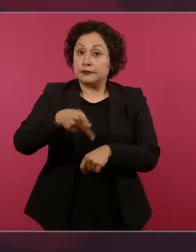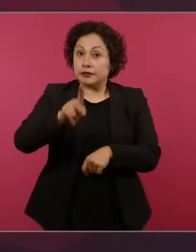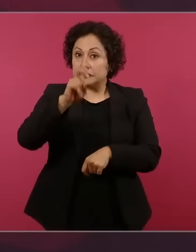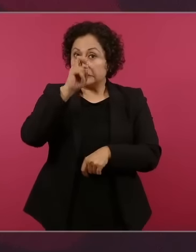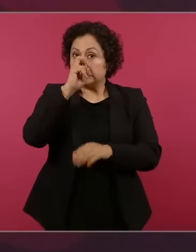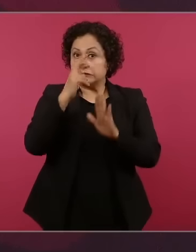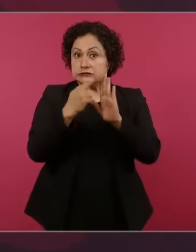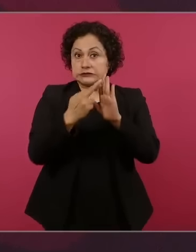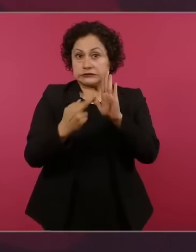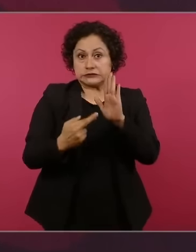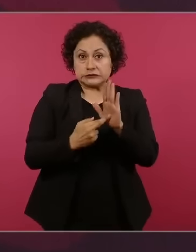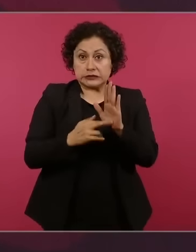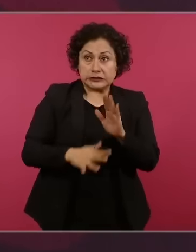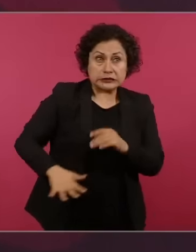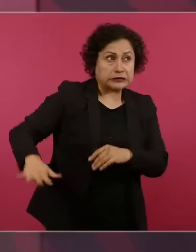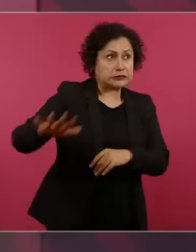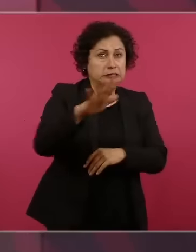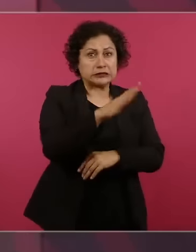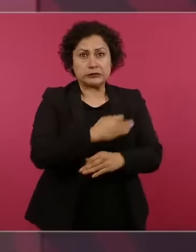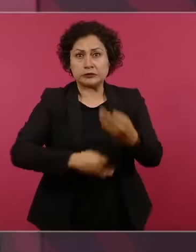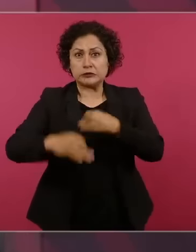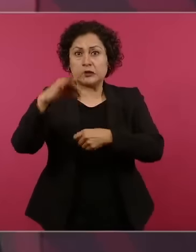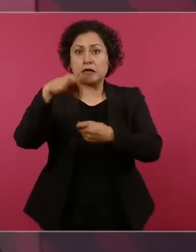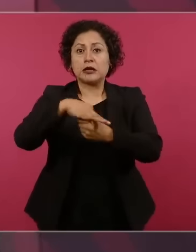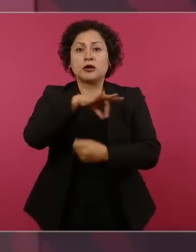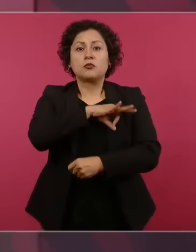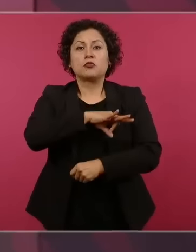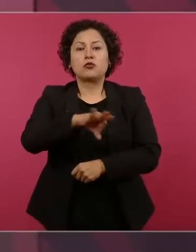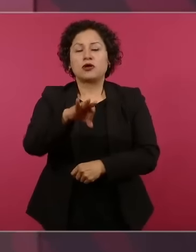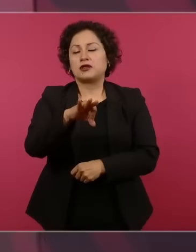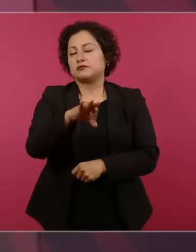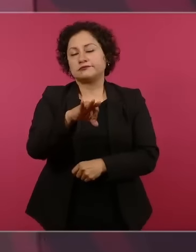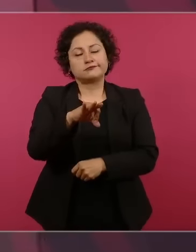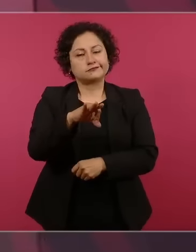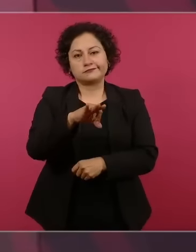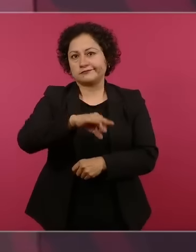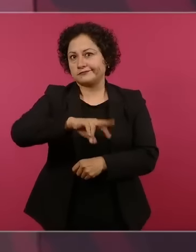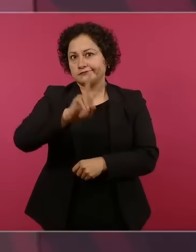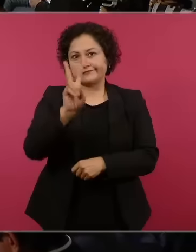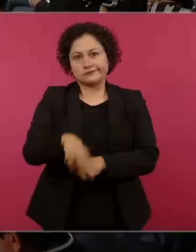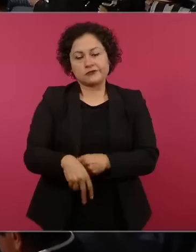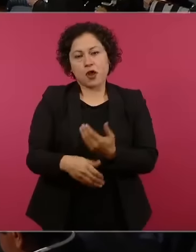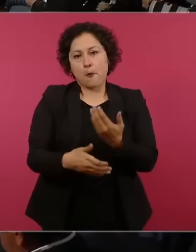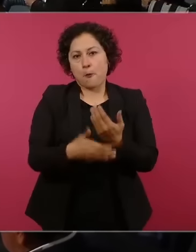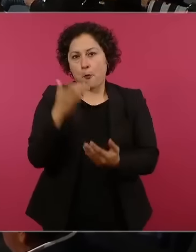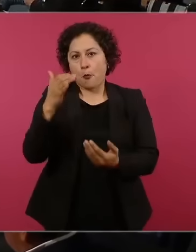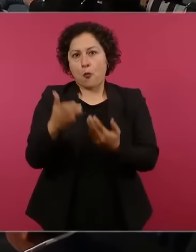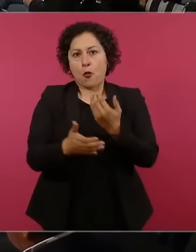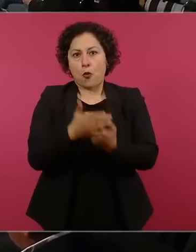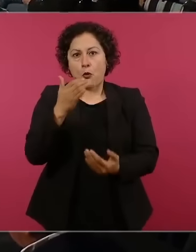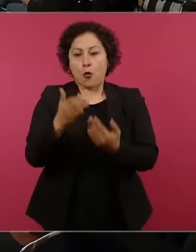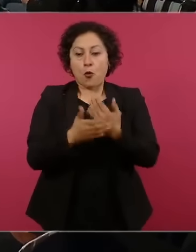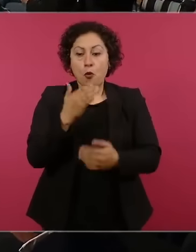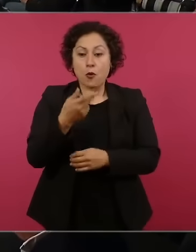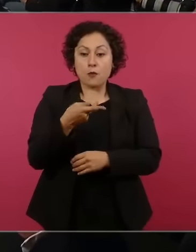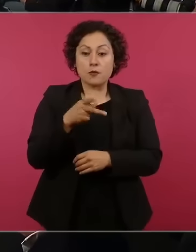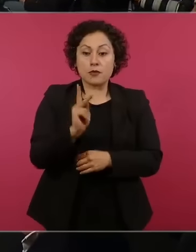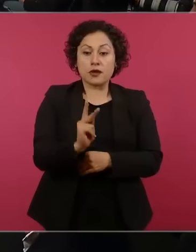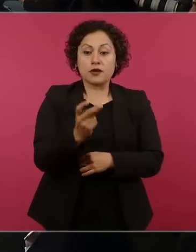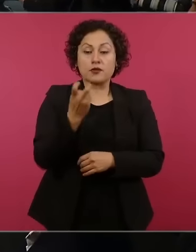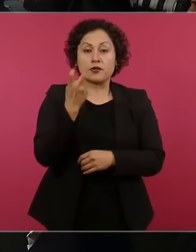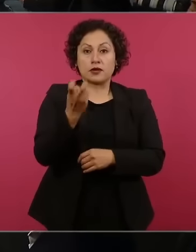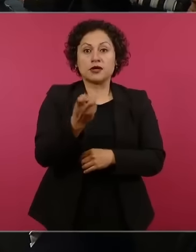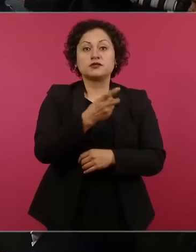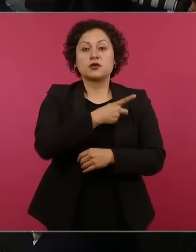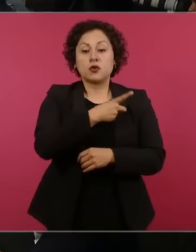Esto hay que seguirlo atendiendo hacia adelante. Sí está avanzando